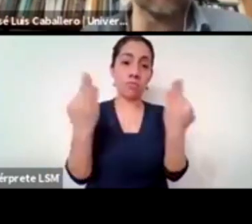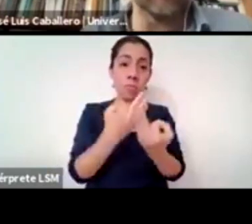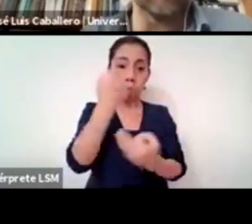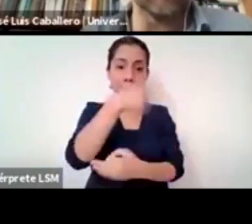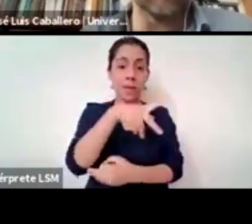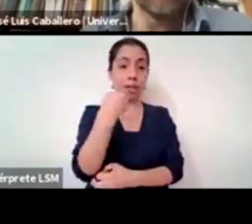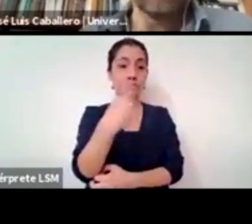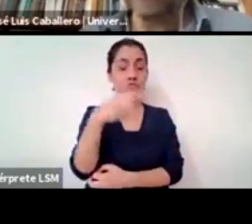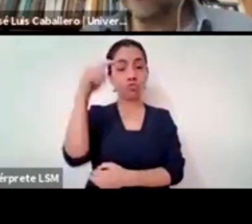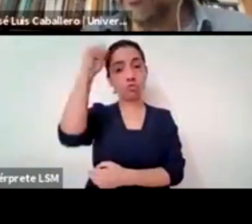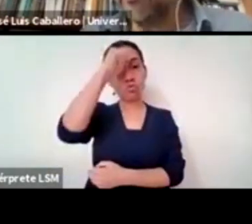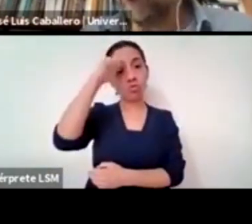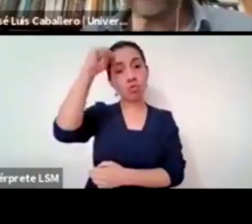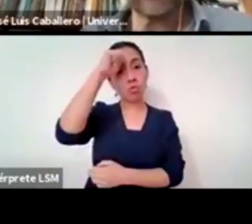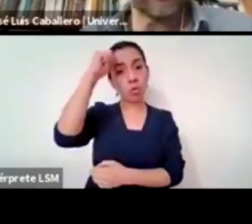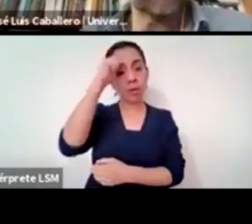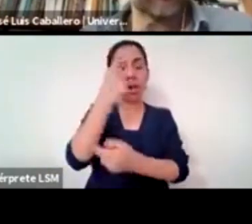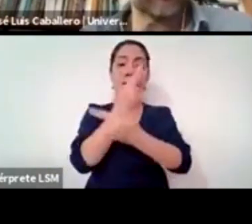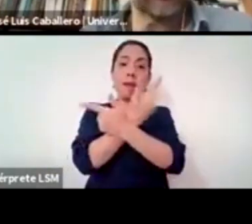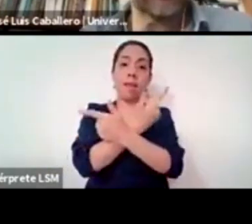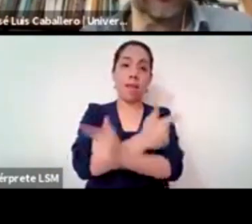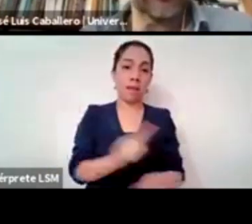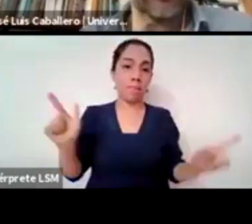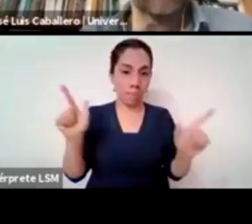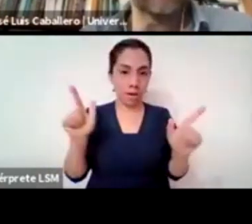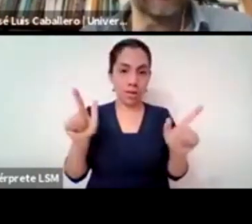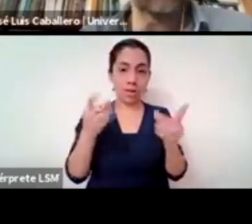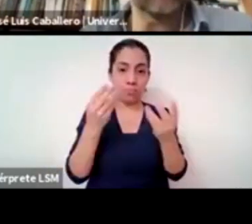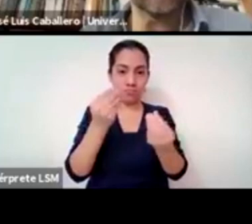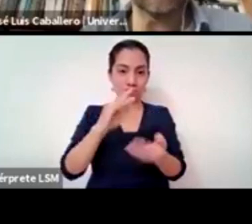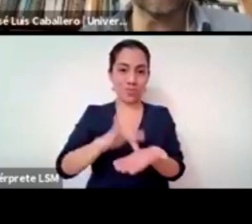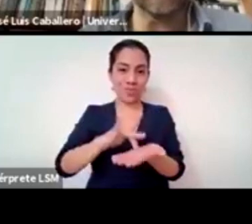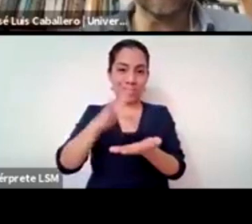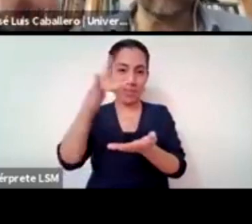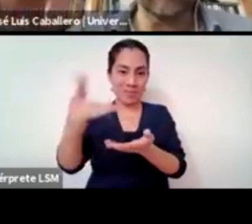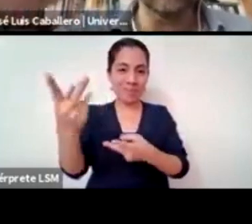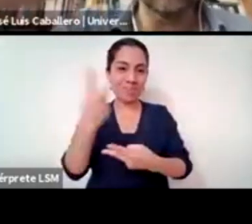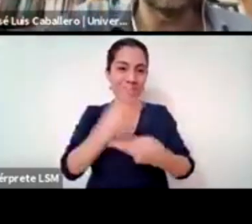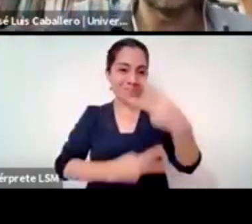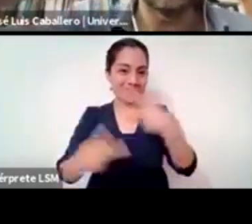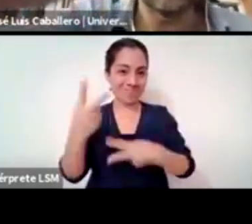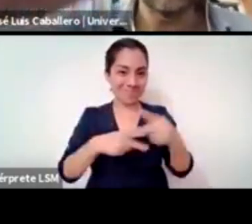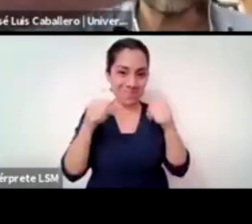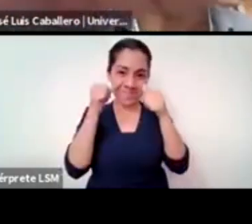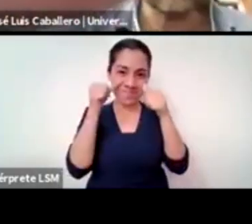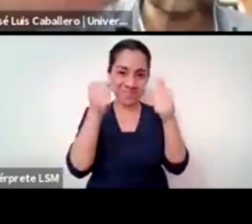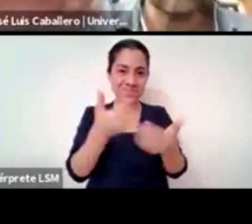liberadora muchas gracias por estar y escucharte esta tarde Juan José